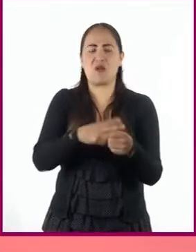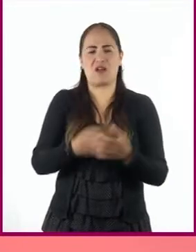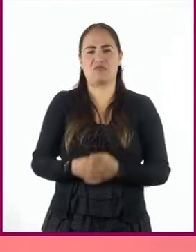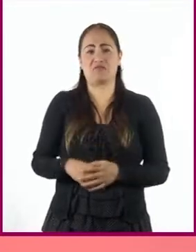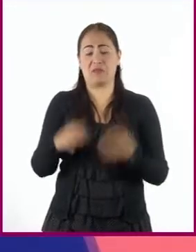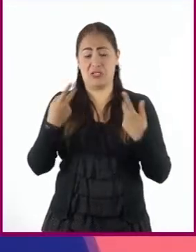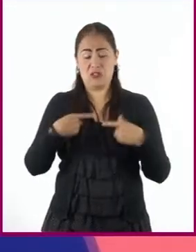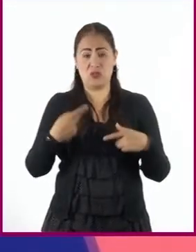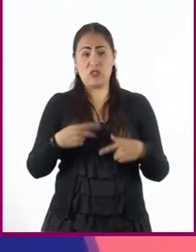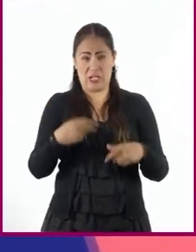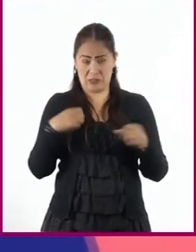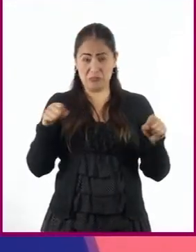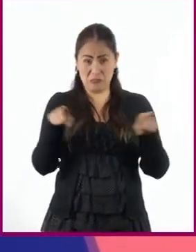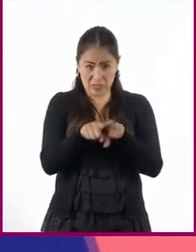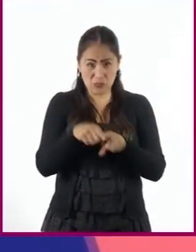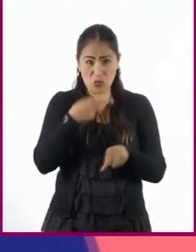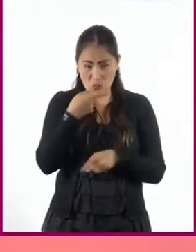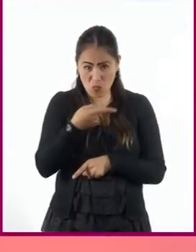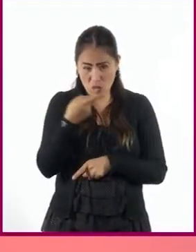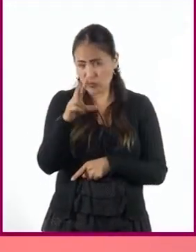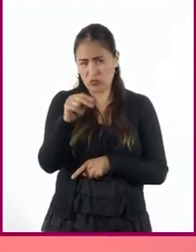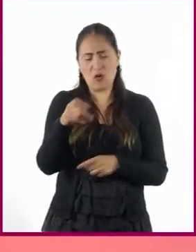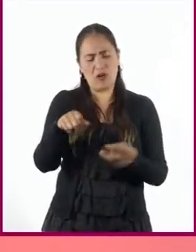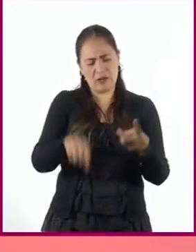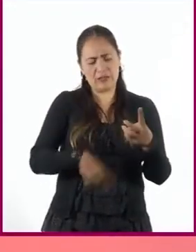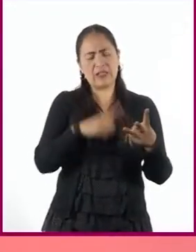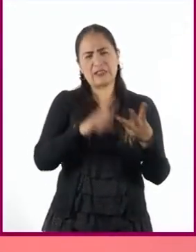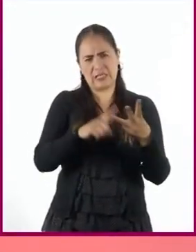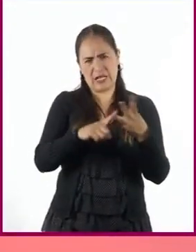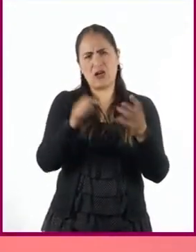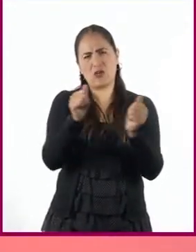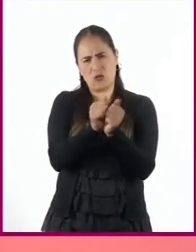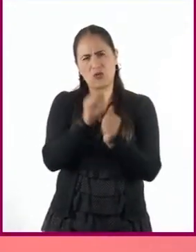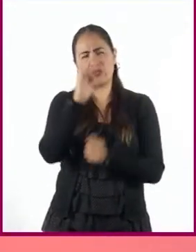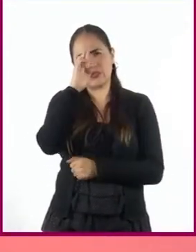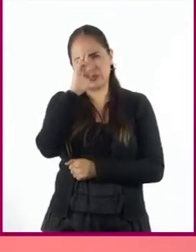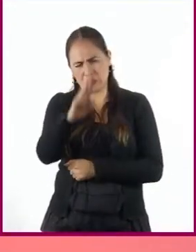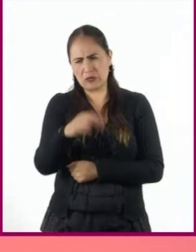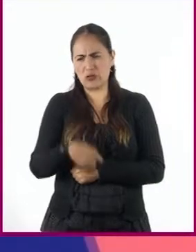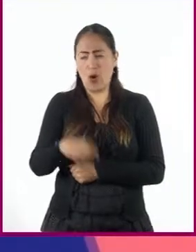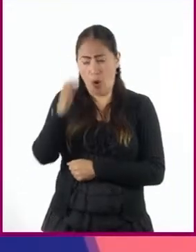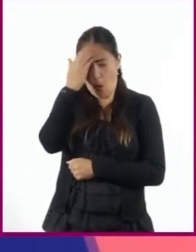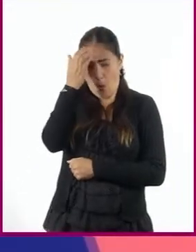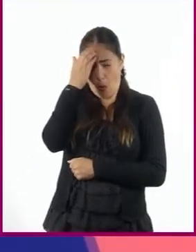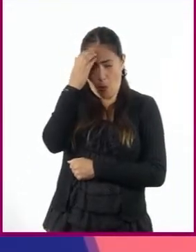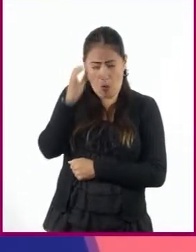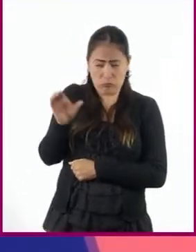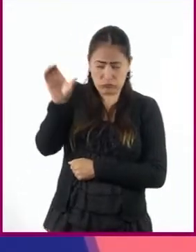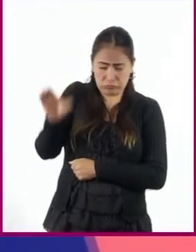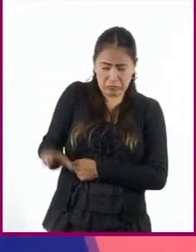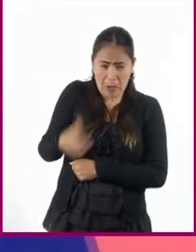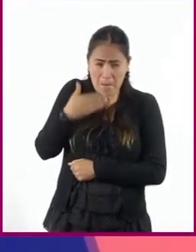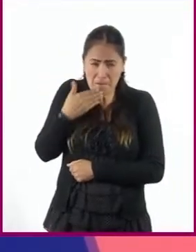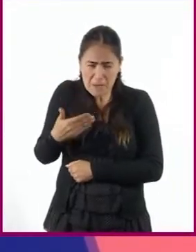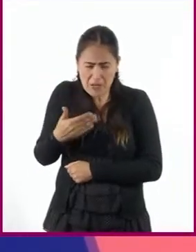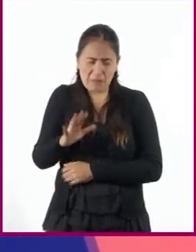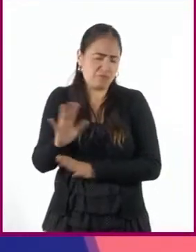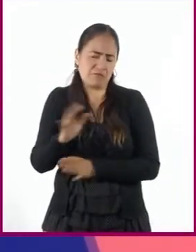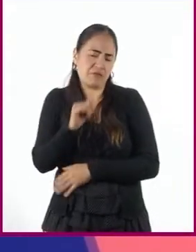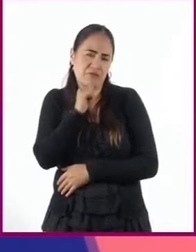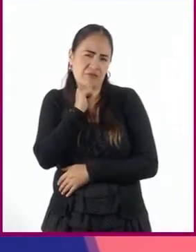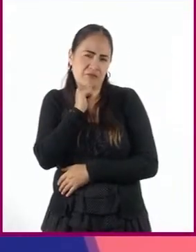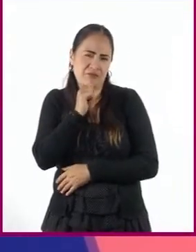admite. Y la tercera es respetuosa, pues se trata de alguien a quien no conozco bien. Estoy de acuerdo.